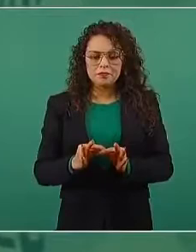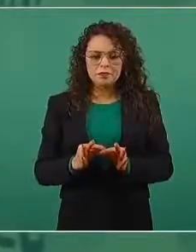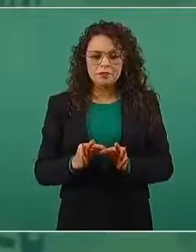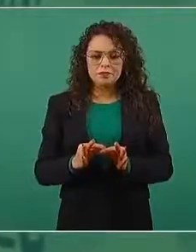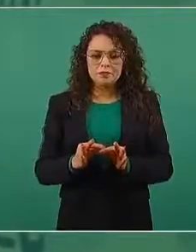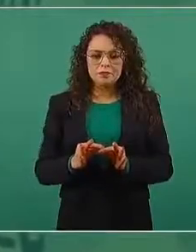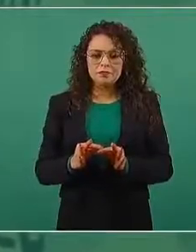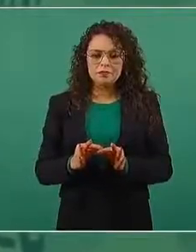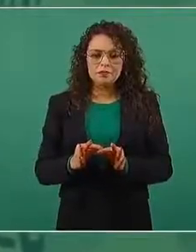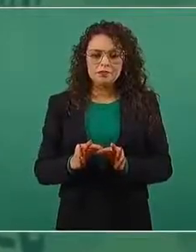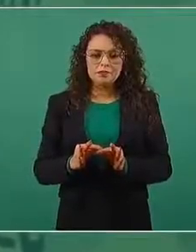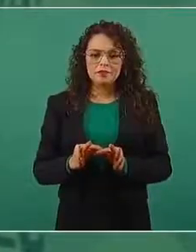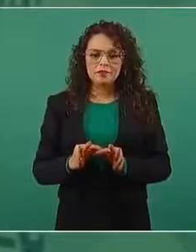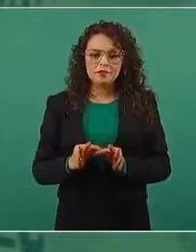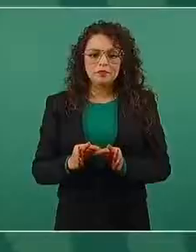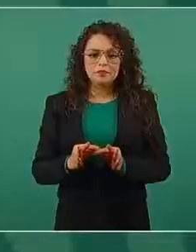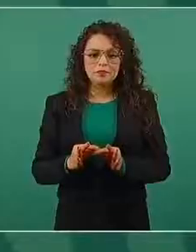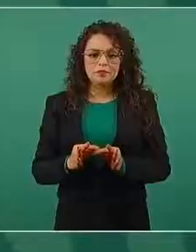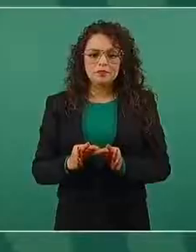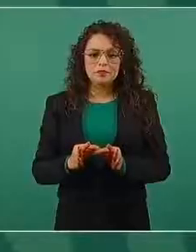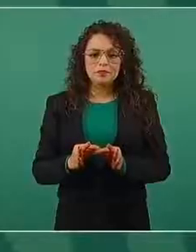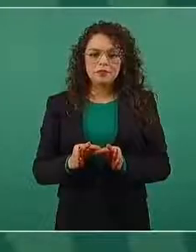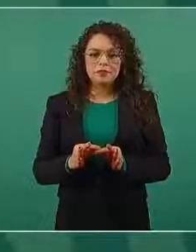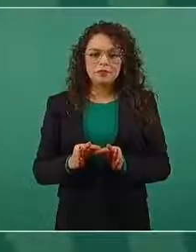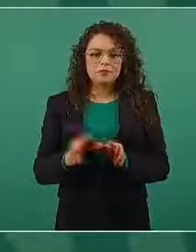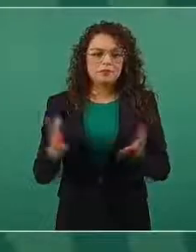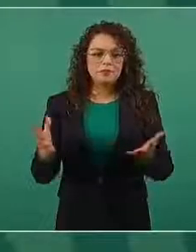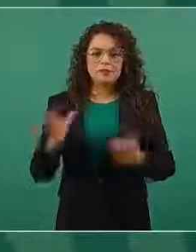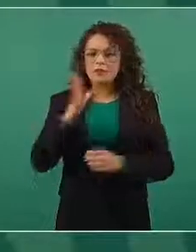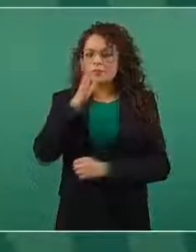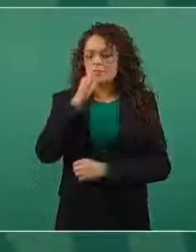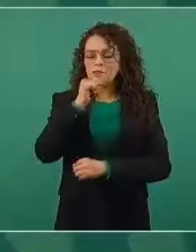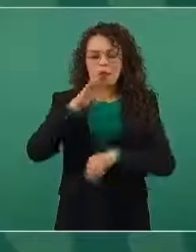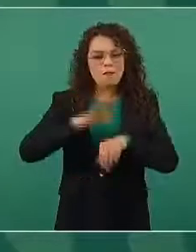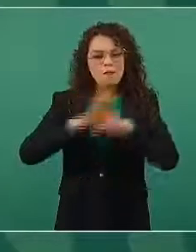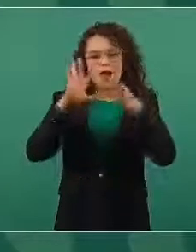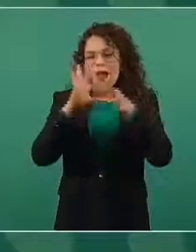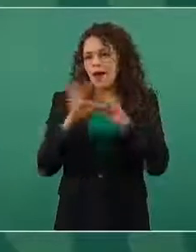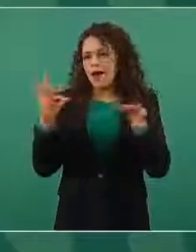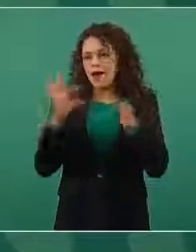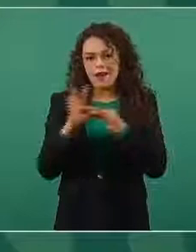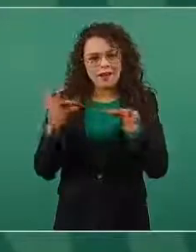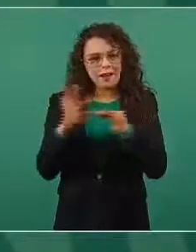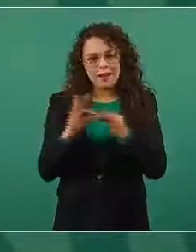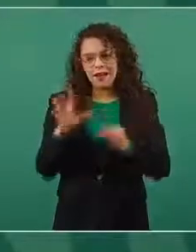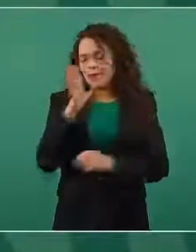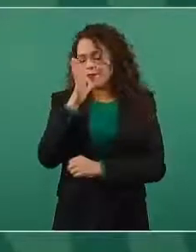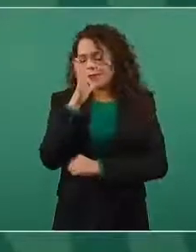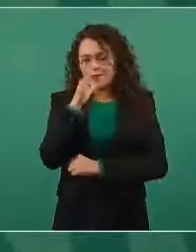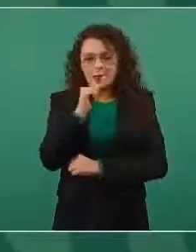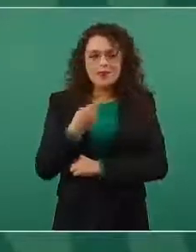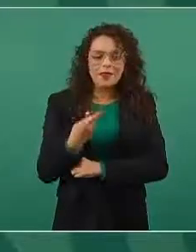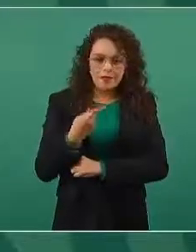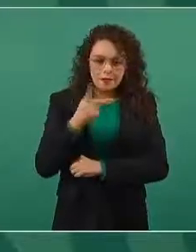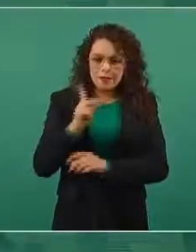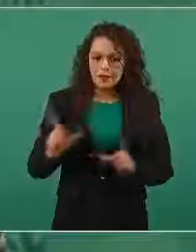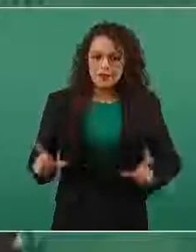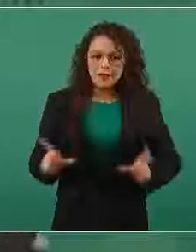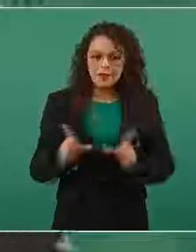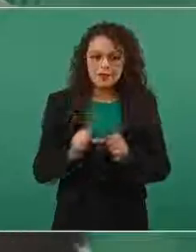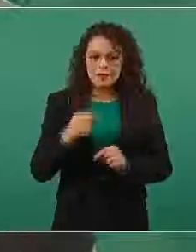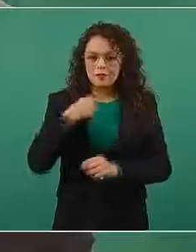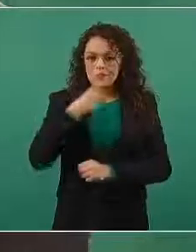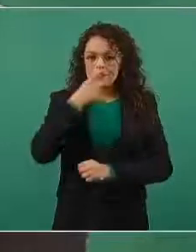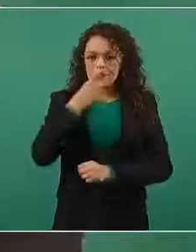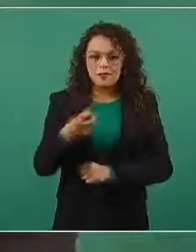No puedo extenderme más, pero decirles que no hay